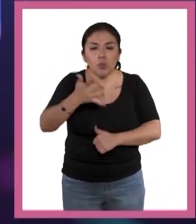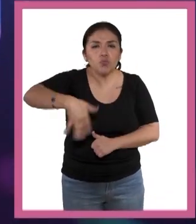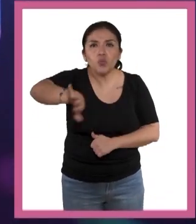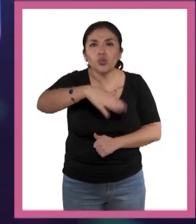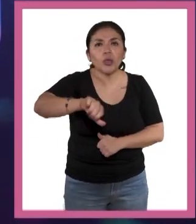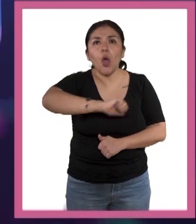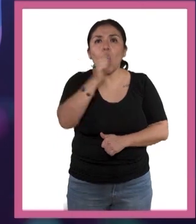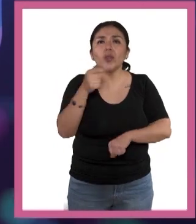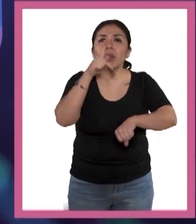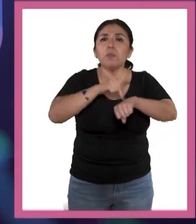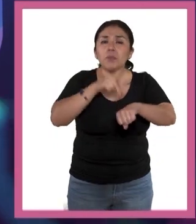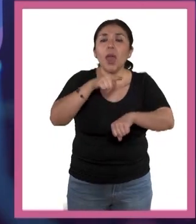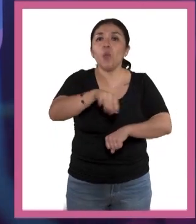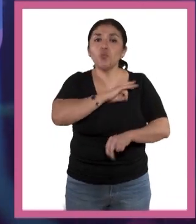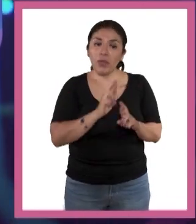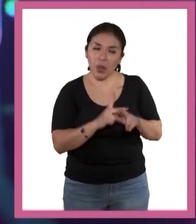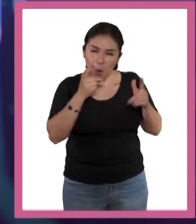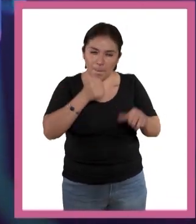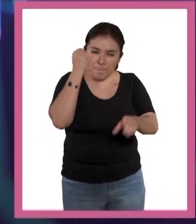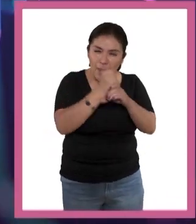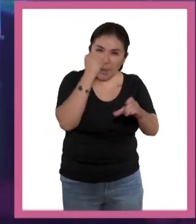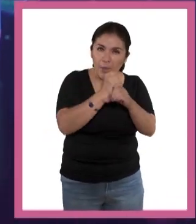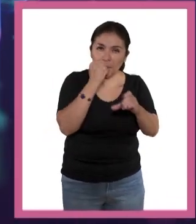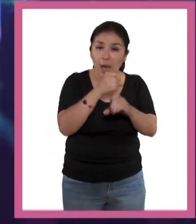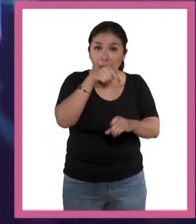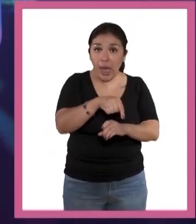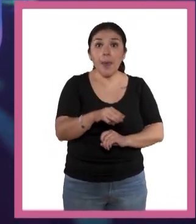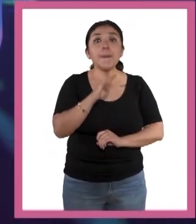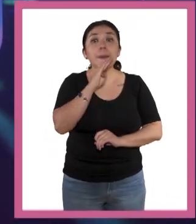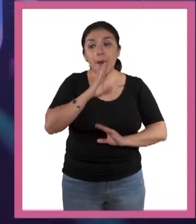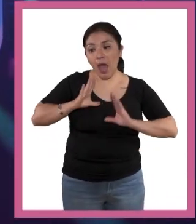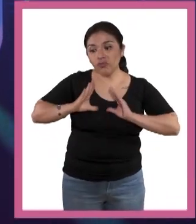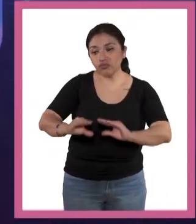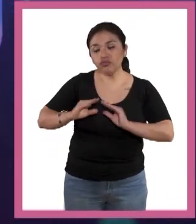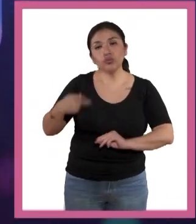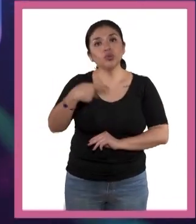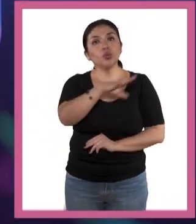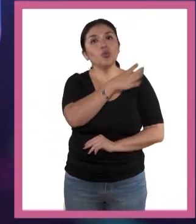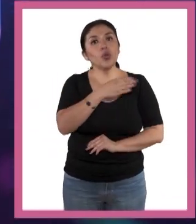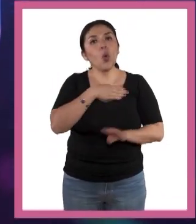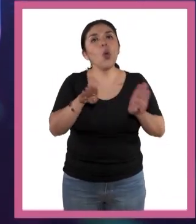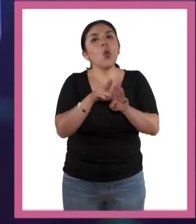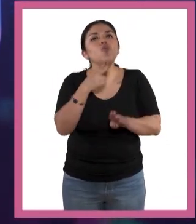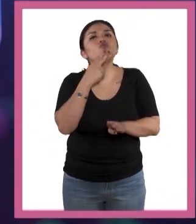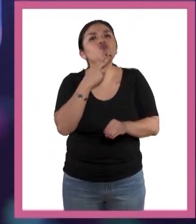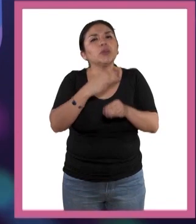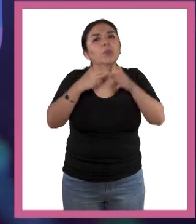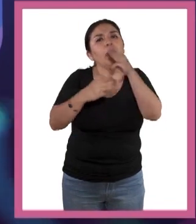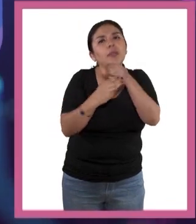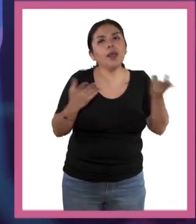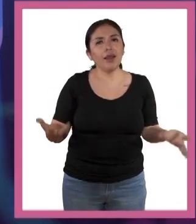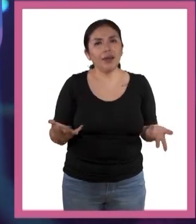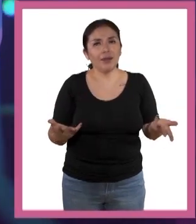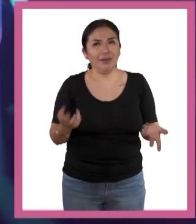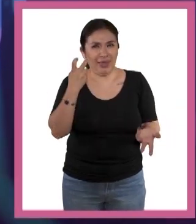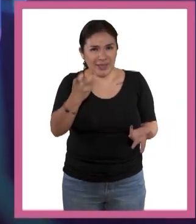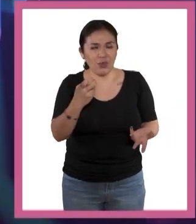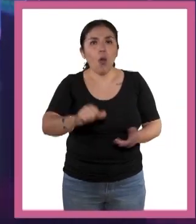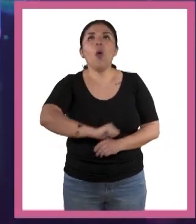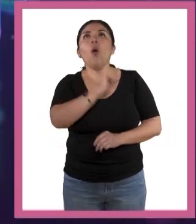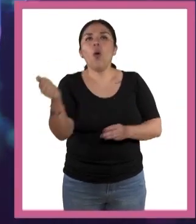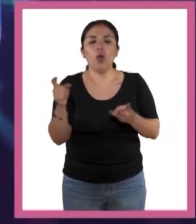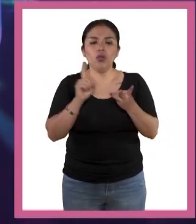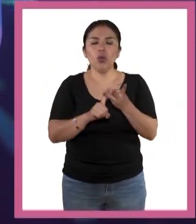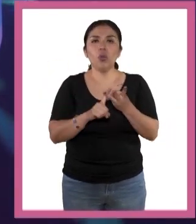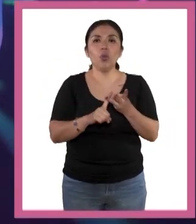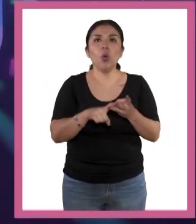otra roca que sea buena para poder romper. Y además la madre le enseña a los hijos a usar esas herramientas. Bueno, y ya ni qué decir de